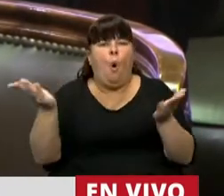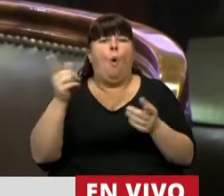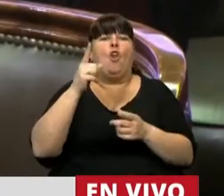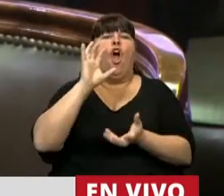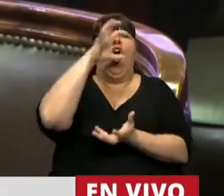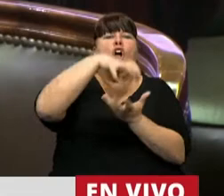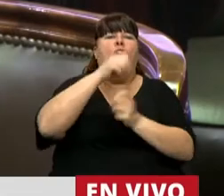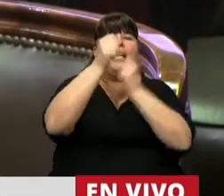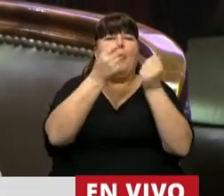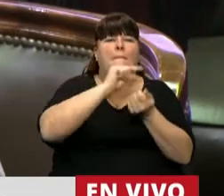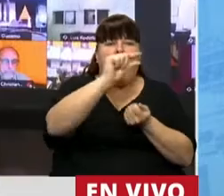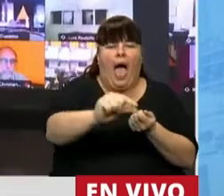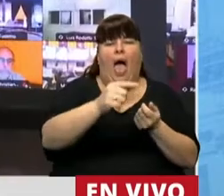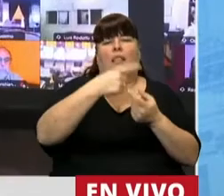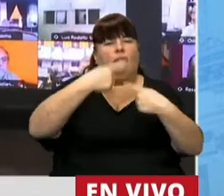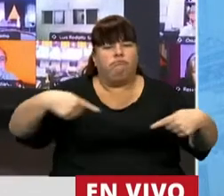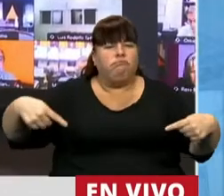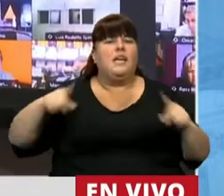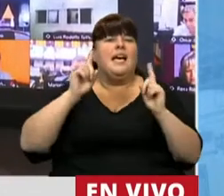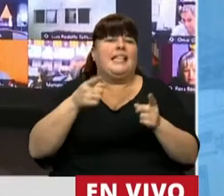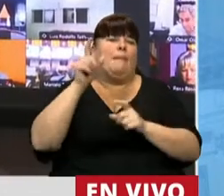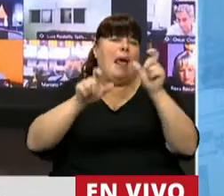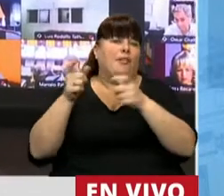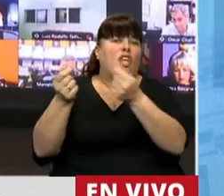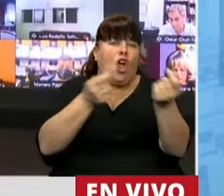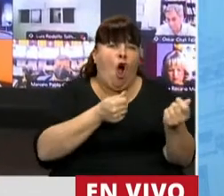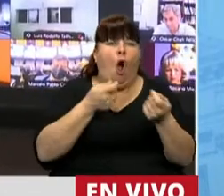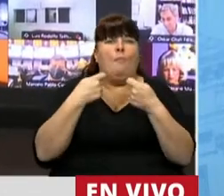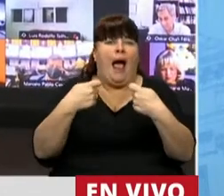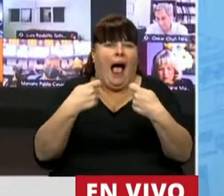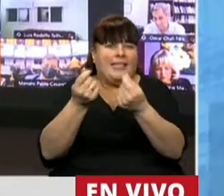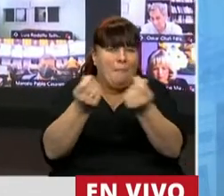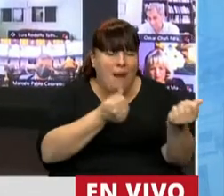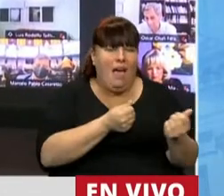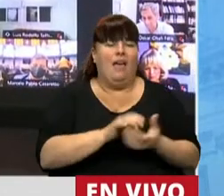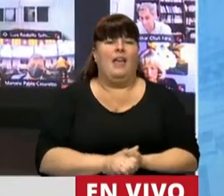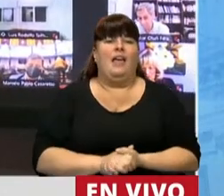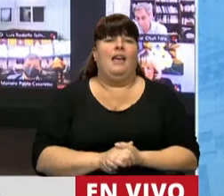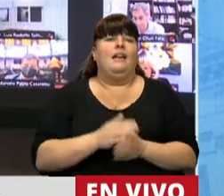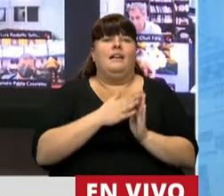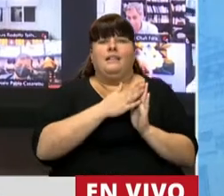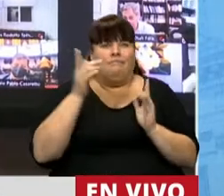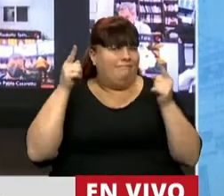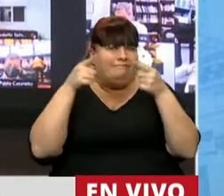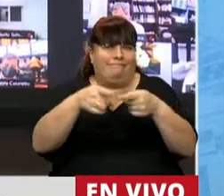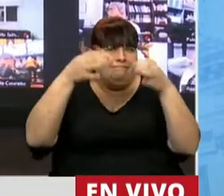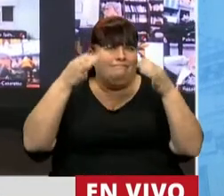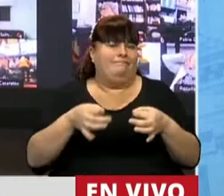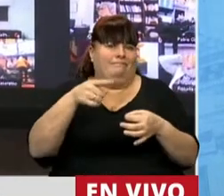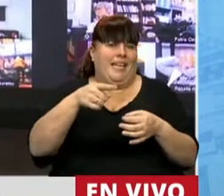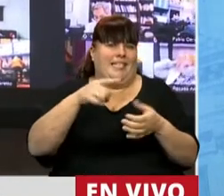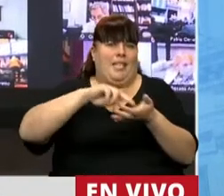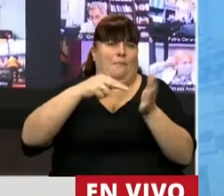con las entidades financieras y con los usuarios y consumidores, que atraviesa de manera transversal